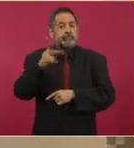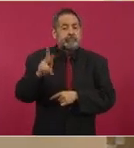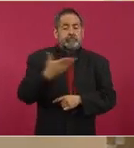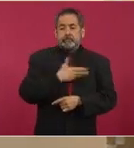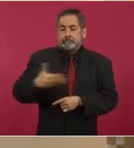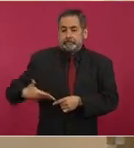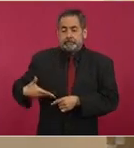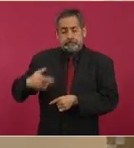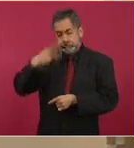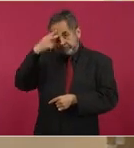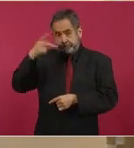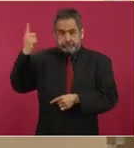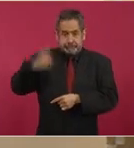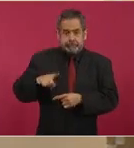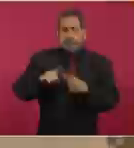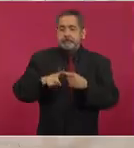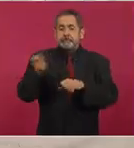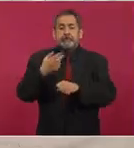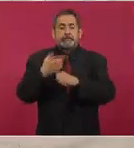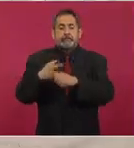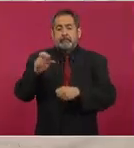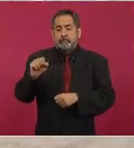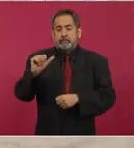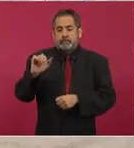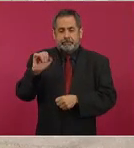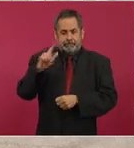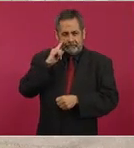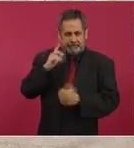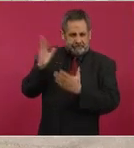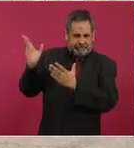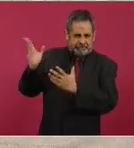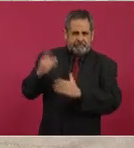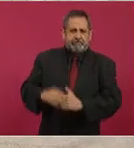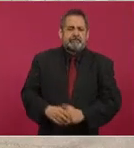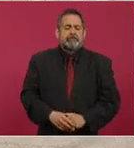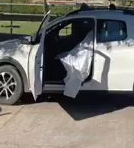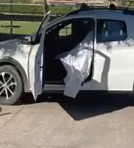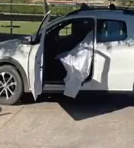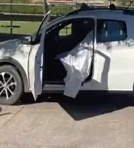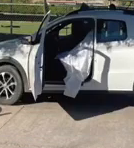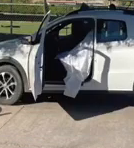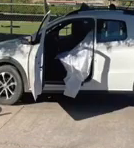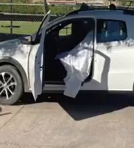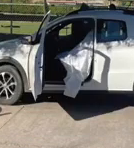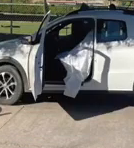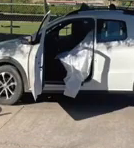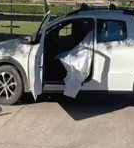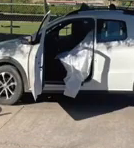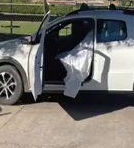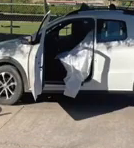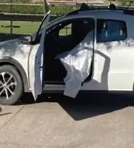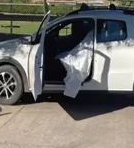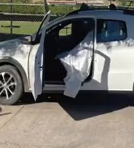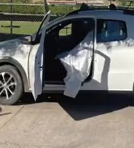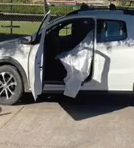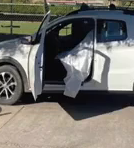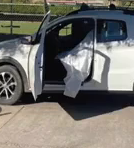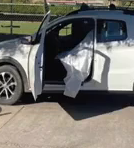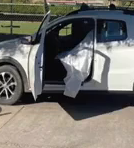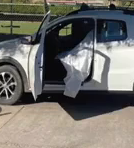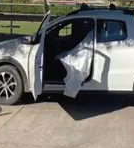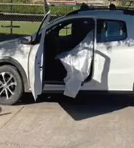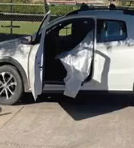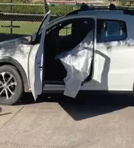de la República y de la secretaria Rosicela Rodríguez. El mismo día se constituyó un grupo interinstitucional